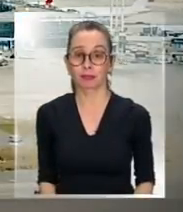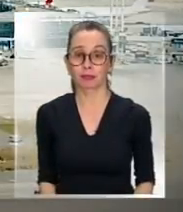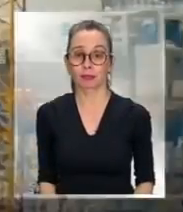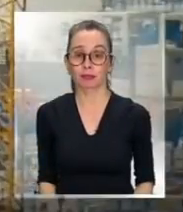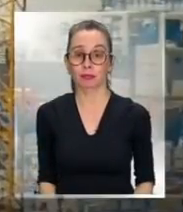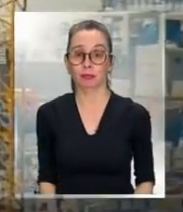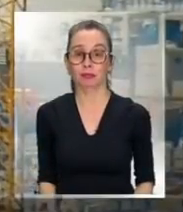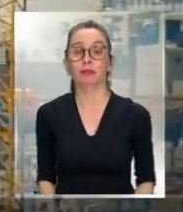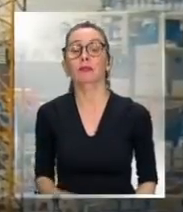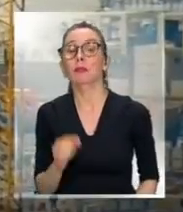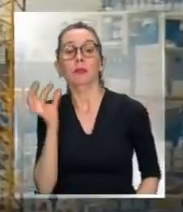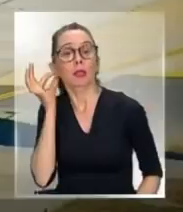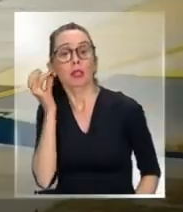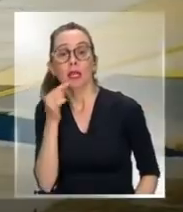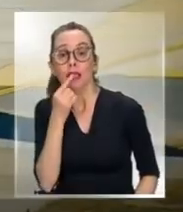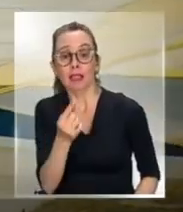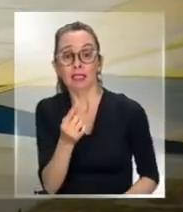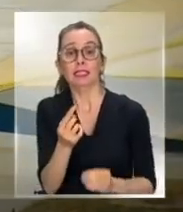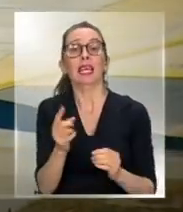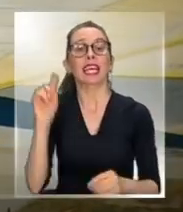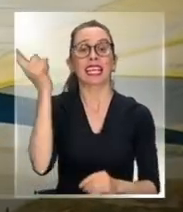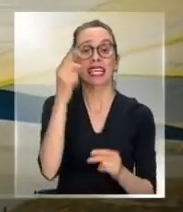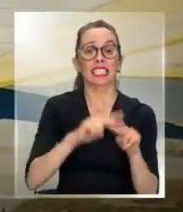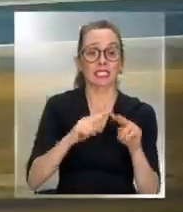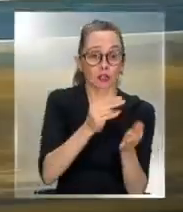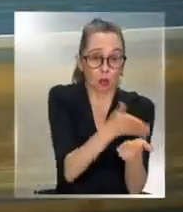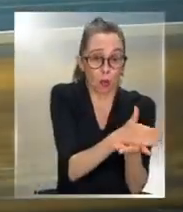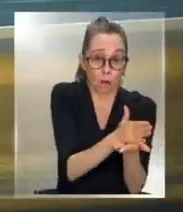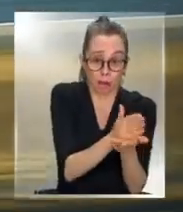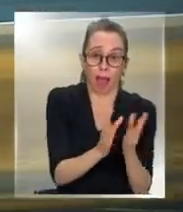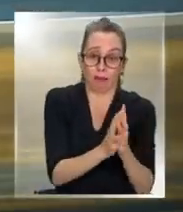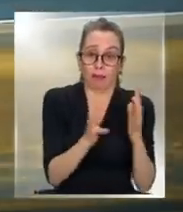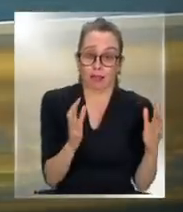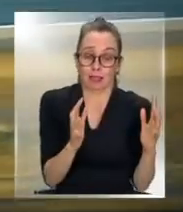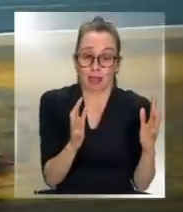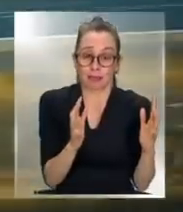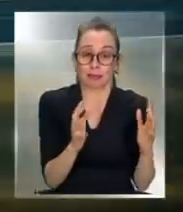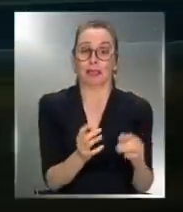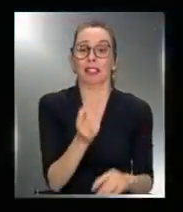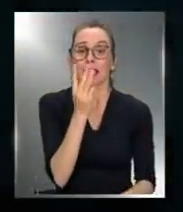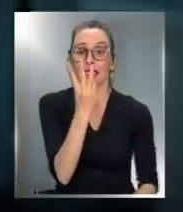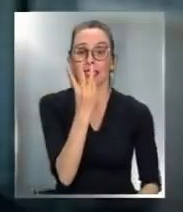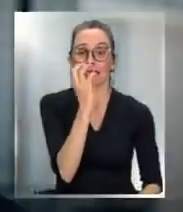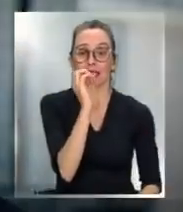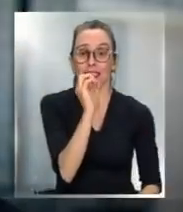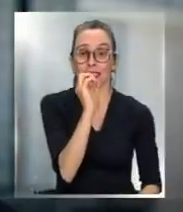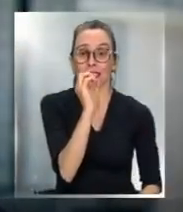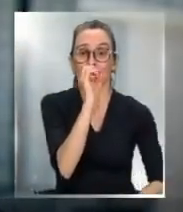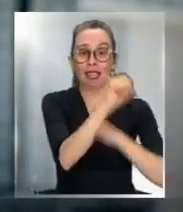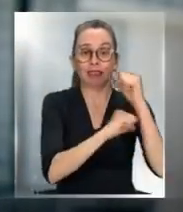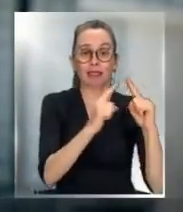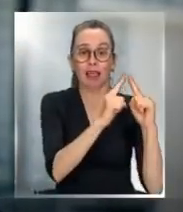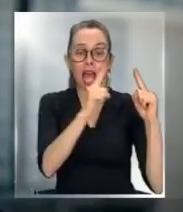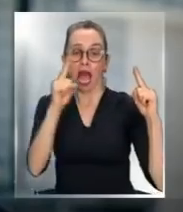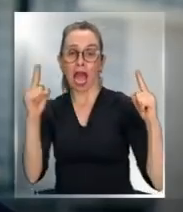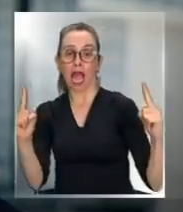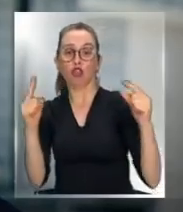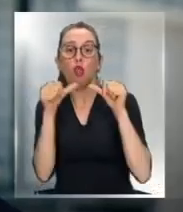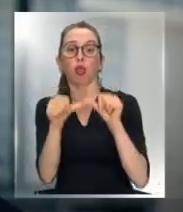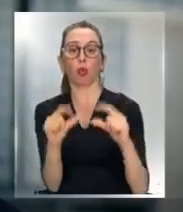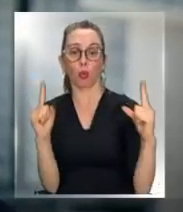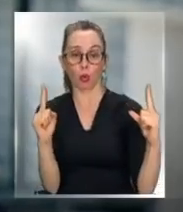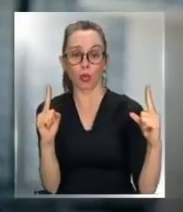Lo que se hace en general es un plan maestro de al menos 30 años y se actualiza cada